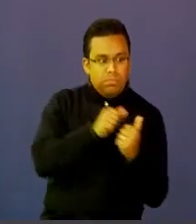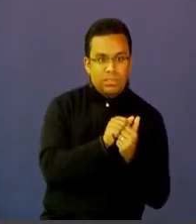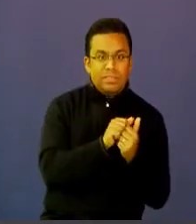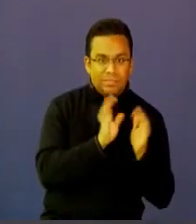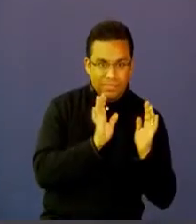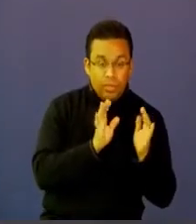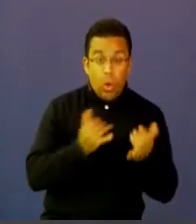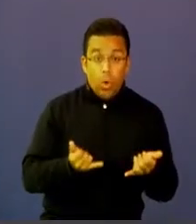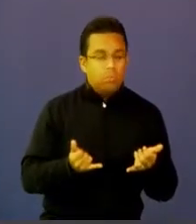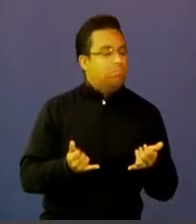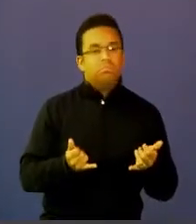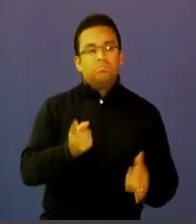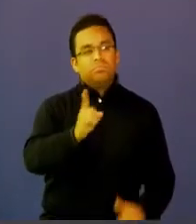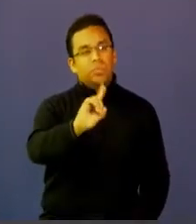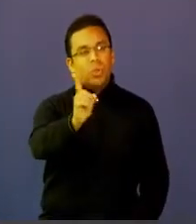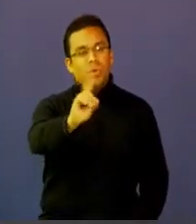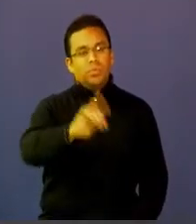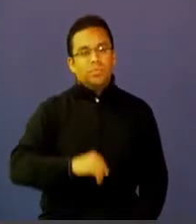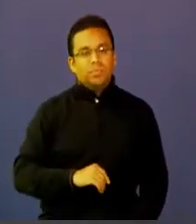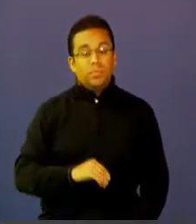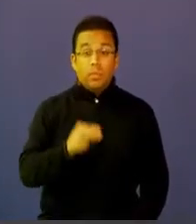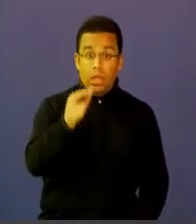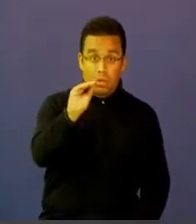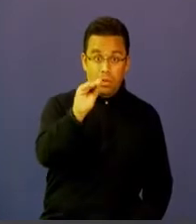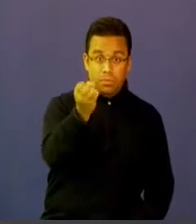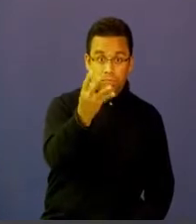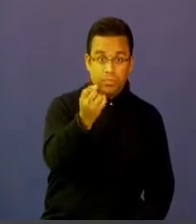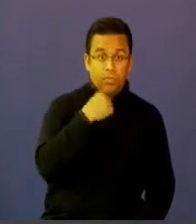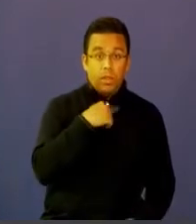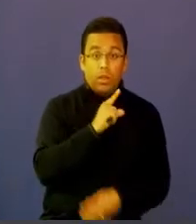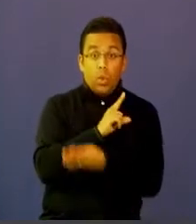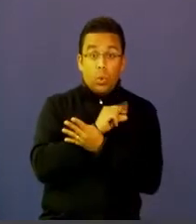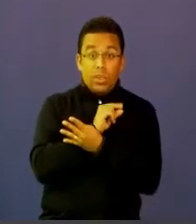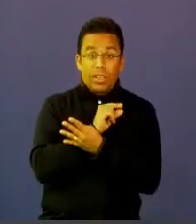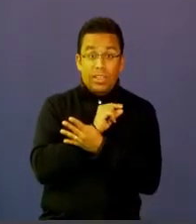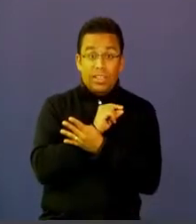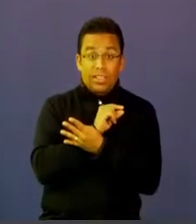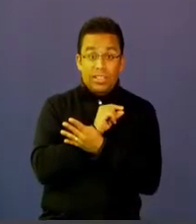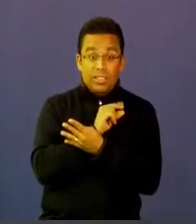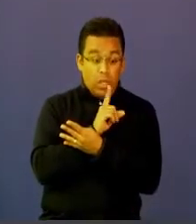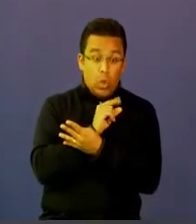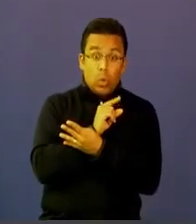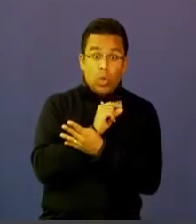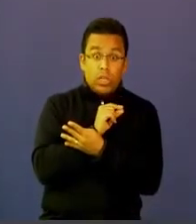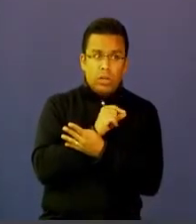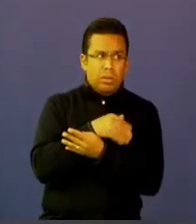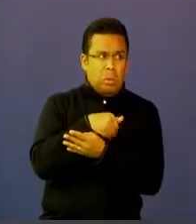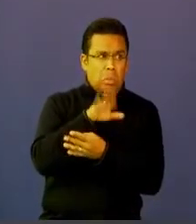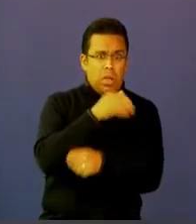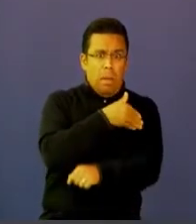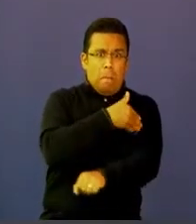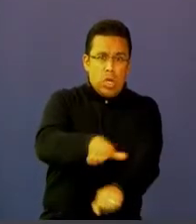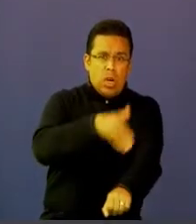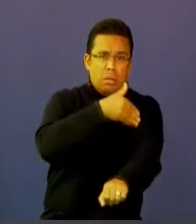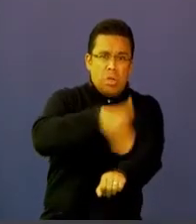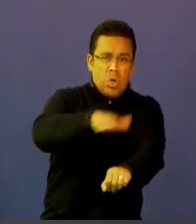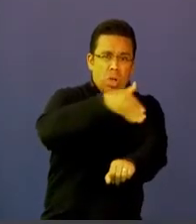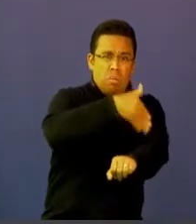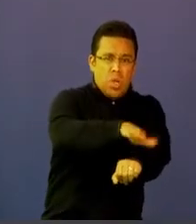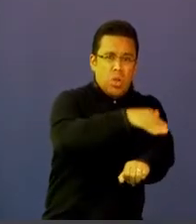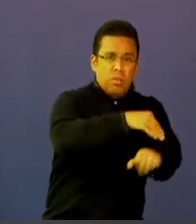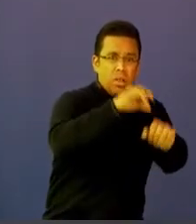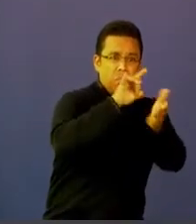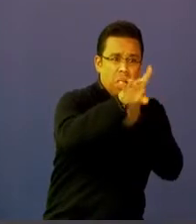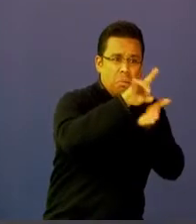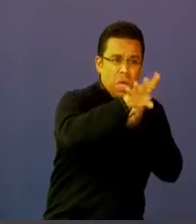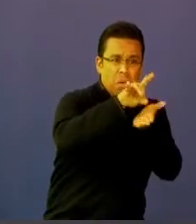no. Hay cifras muy importantes. Twitter envía millones y millones de mensajes al día